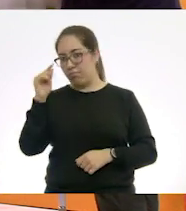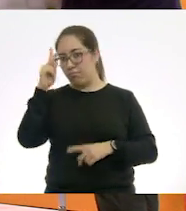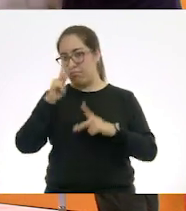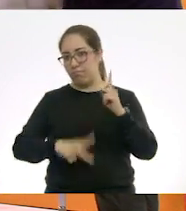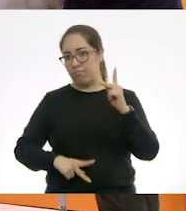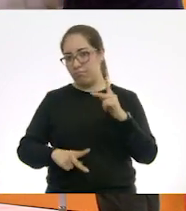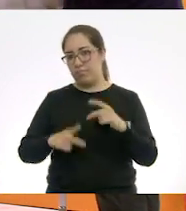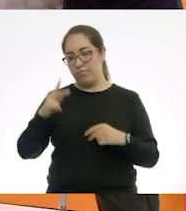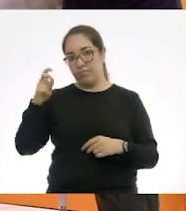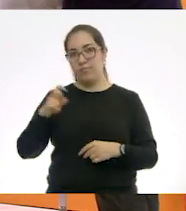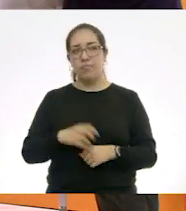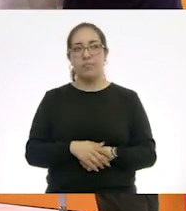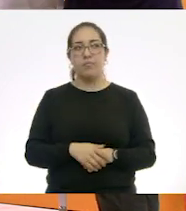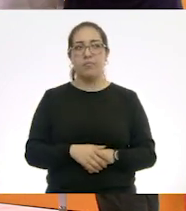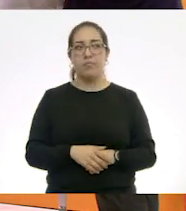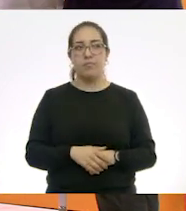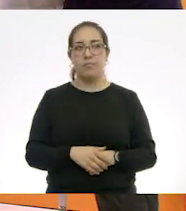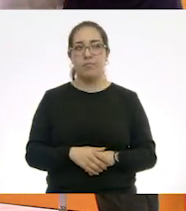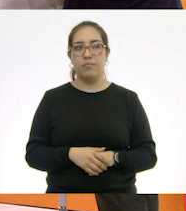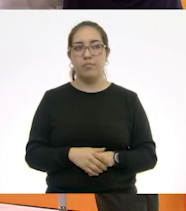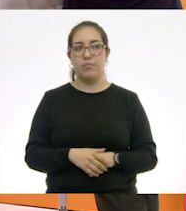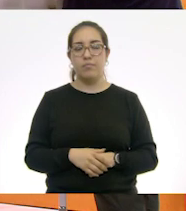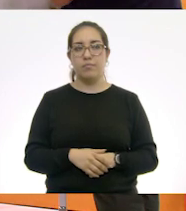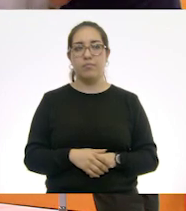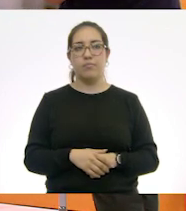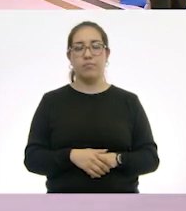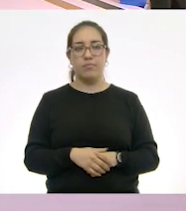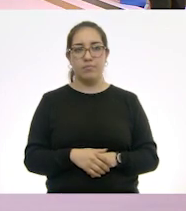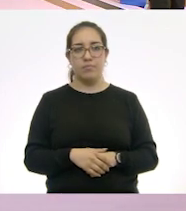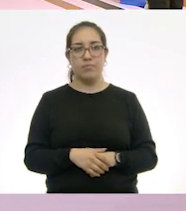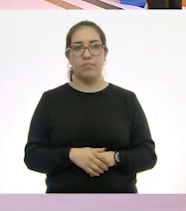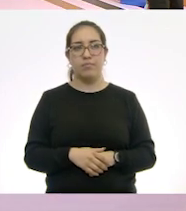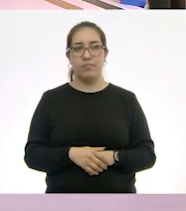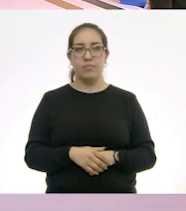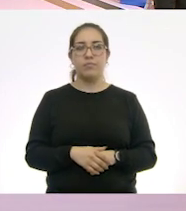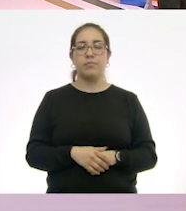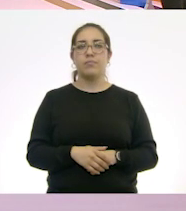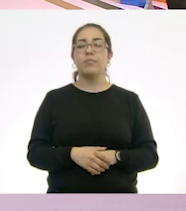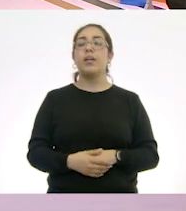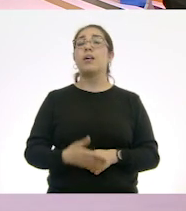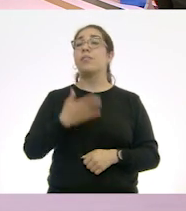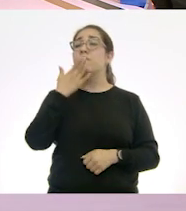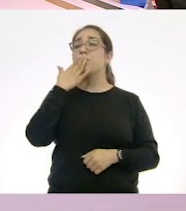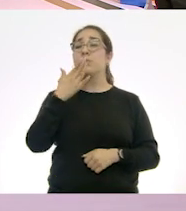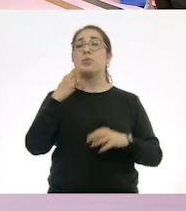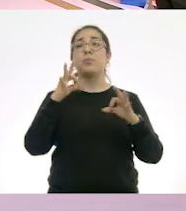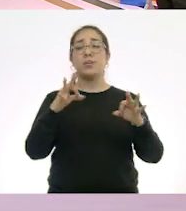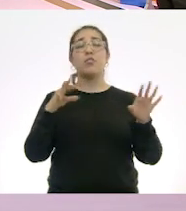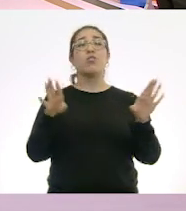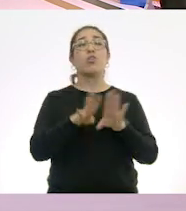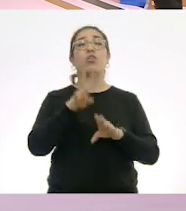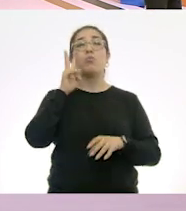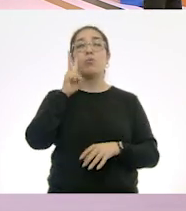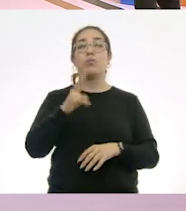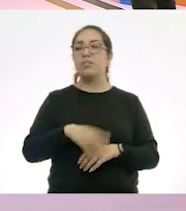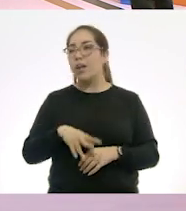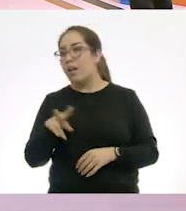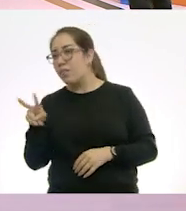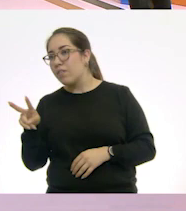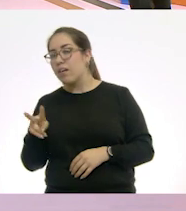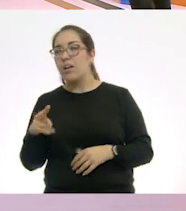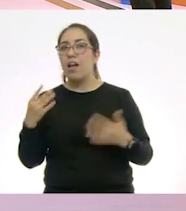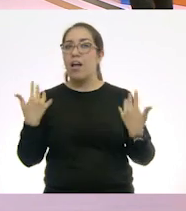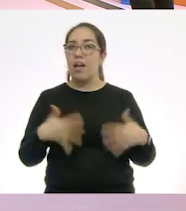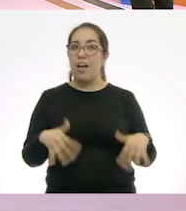no me alcanzó, pues se pone generalmente un guión. ¿Sí? Bien. Pues, ¿qué te parece? Ay, a ver cómo te quedó.